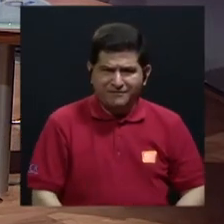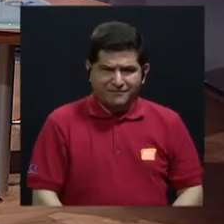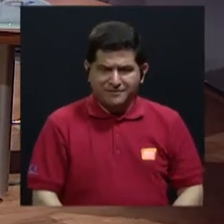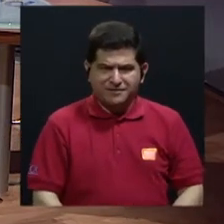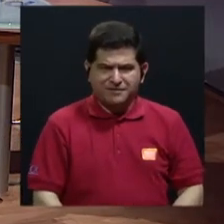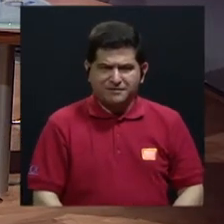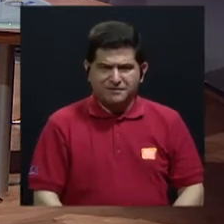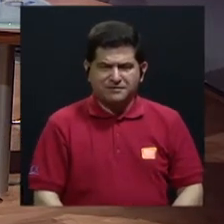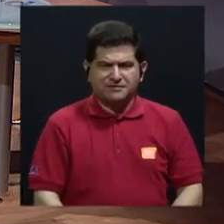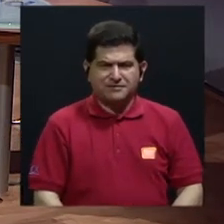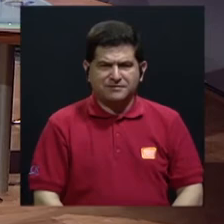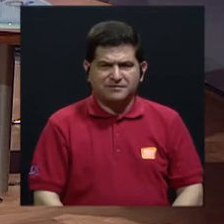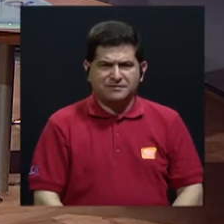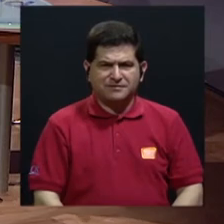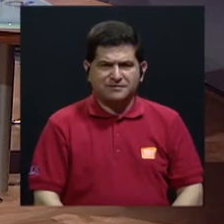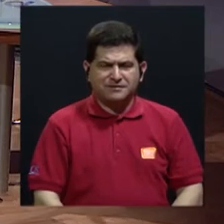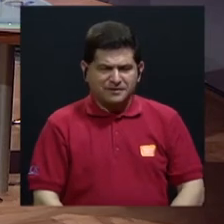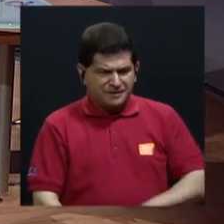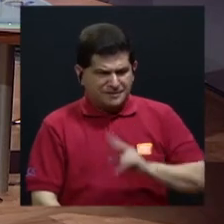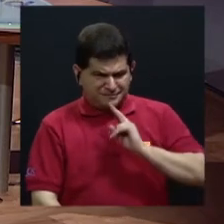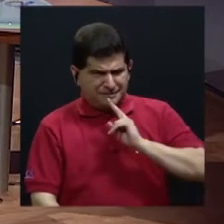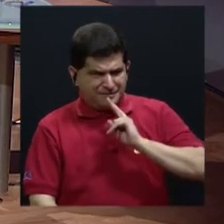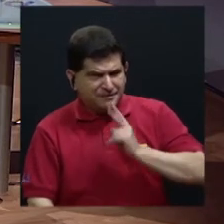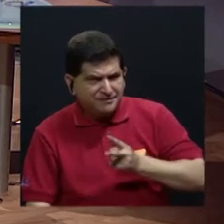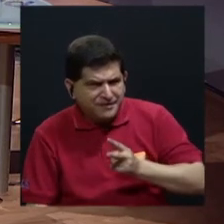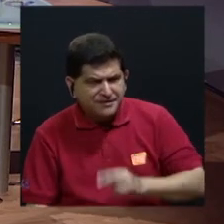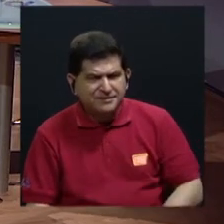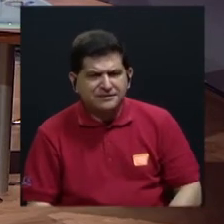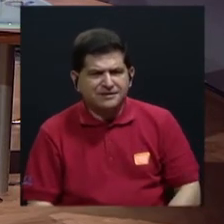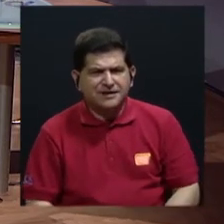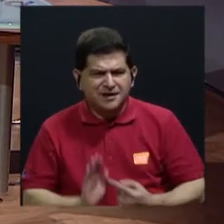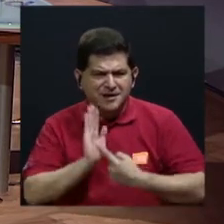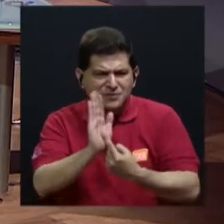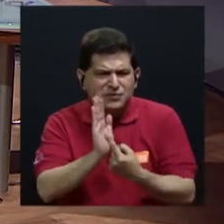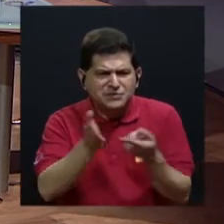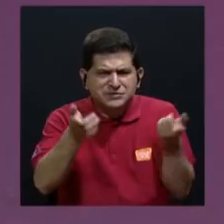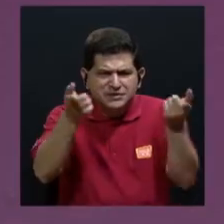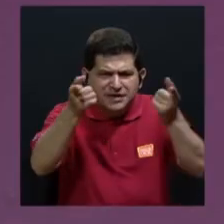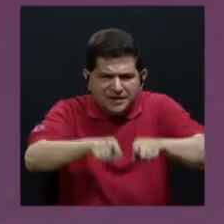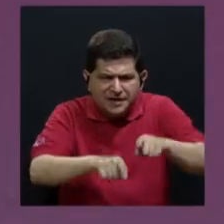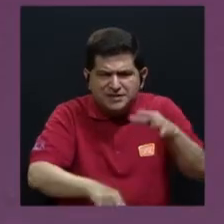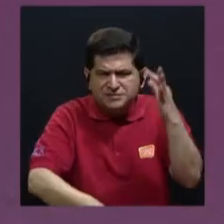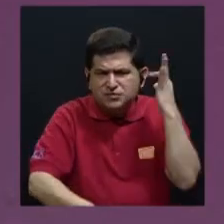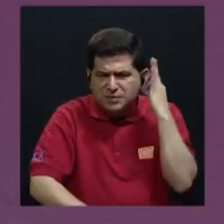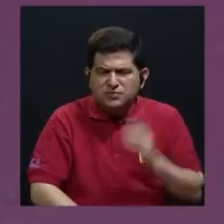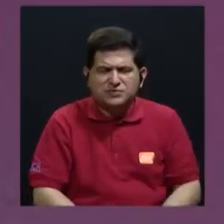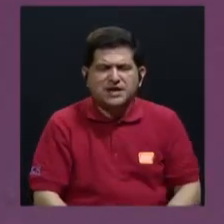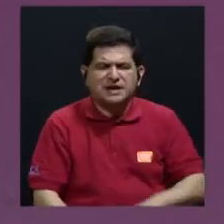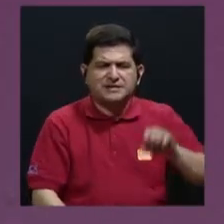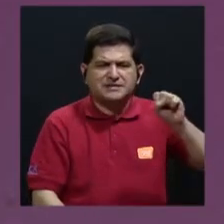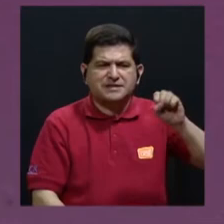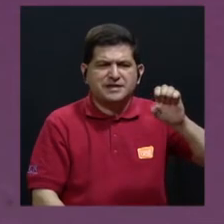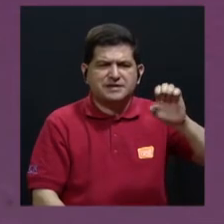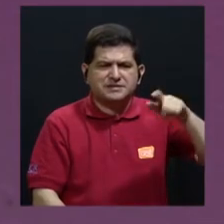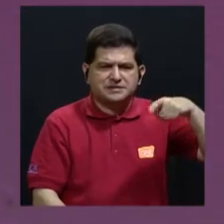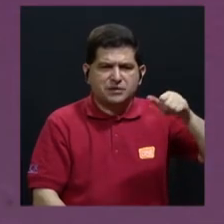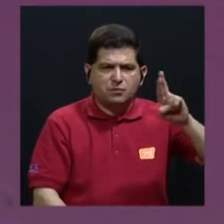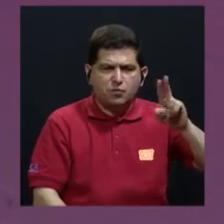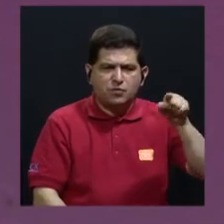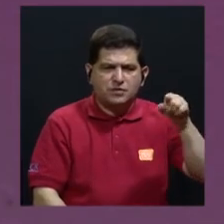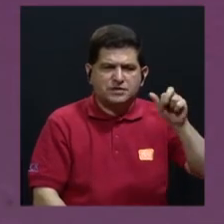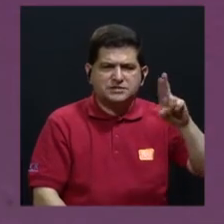llevó realmente a presentar el caso de las mujeres de Pursaco? ¿Por qué no lo hicieron antes?